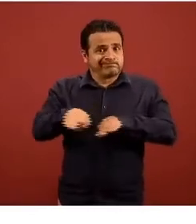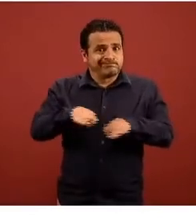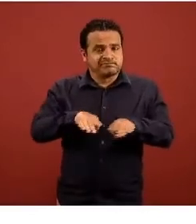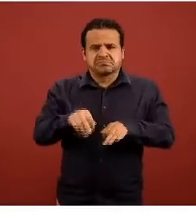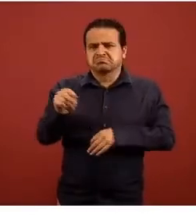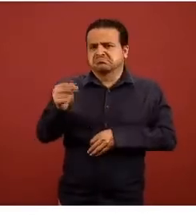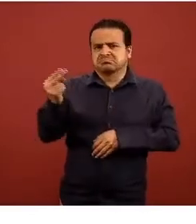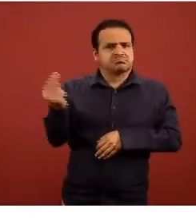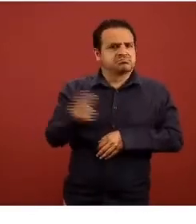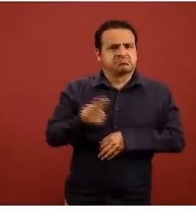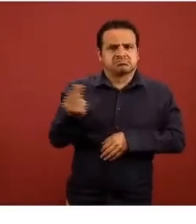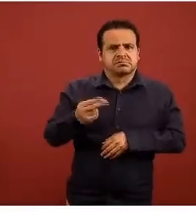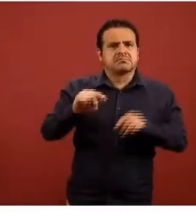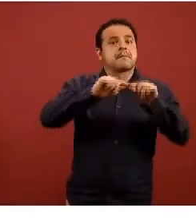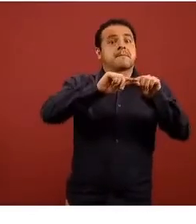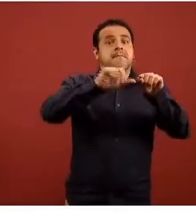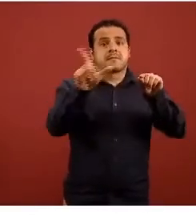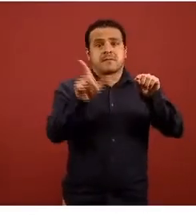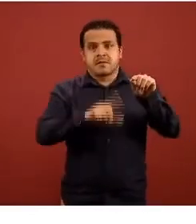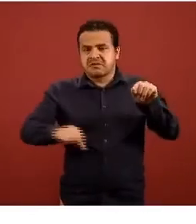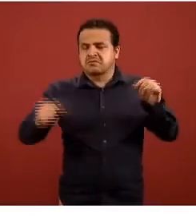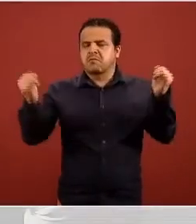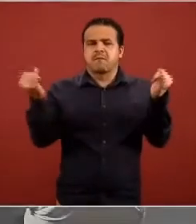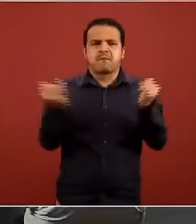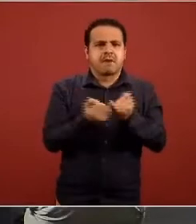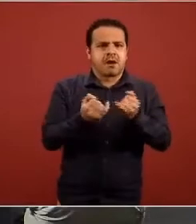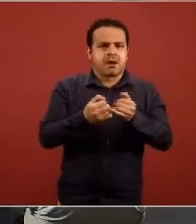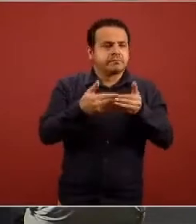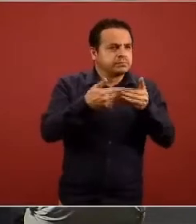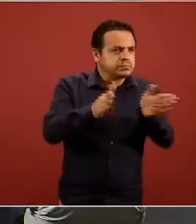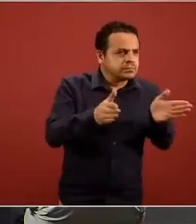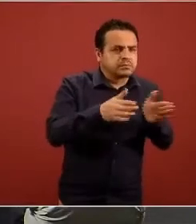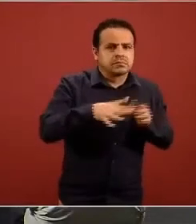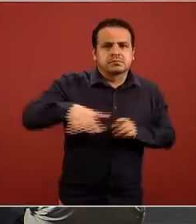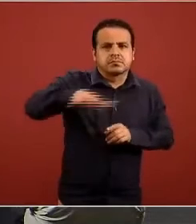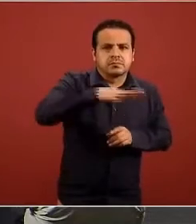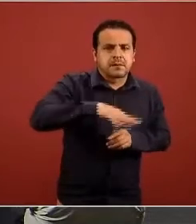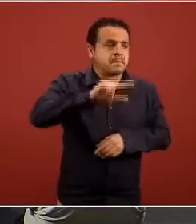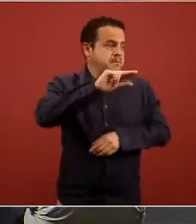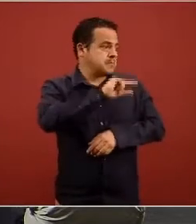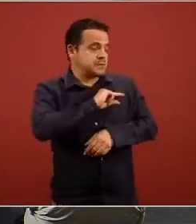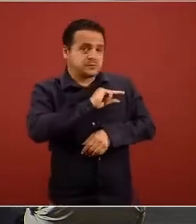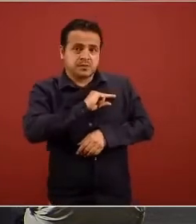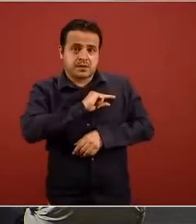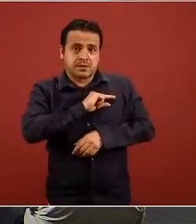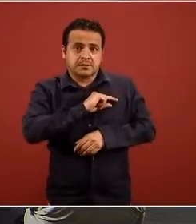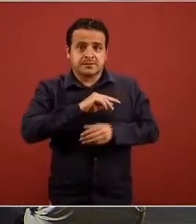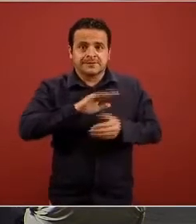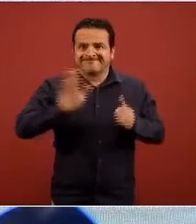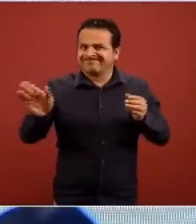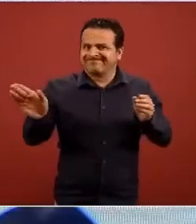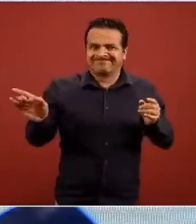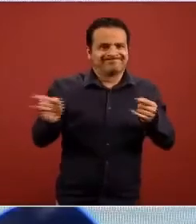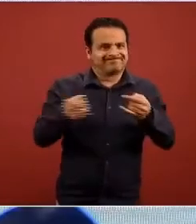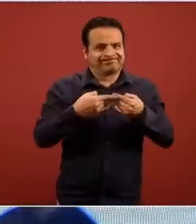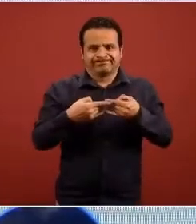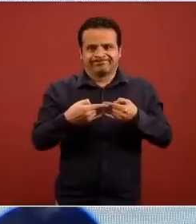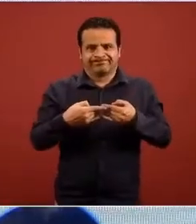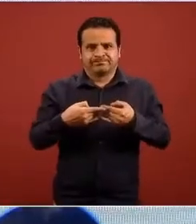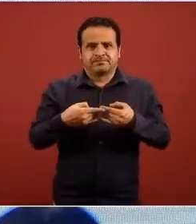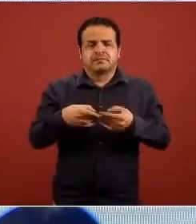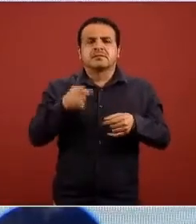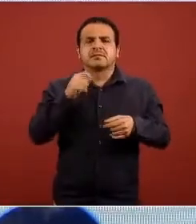en todos los sectores públicos sociales y privados así como la restricción de movilidad o de congregación